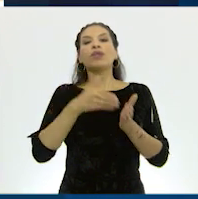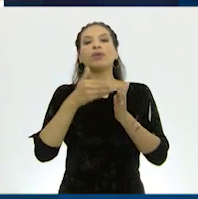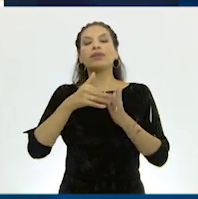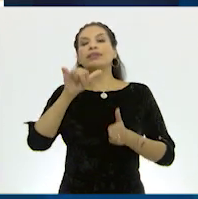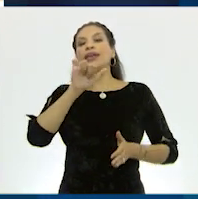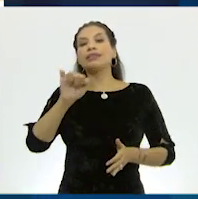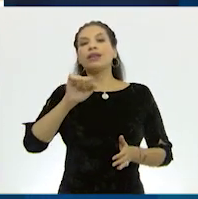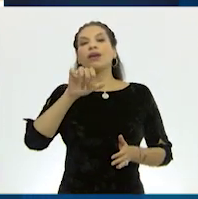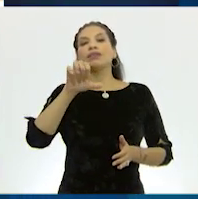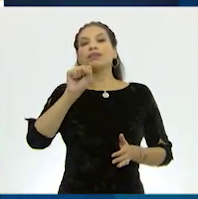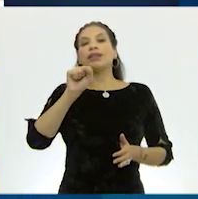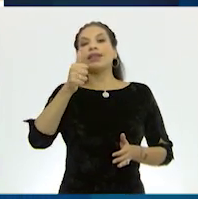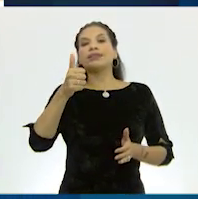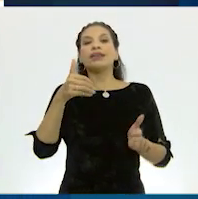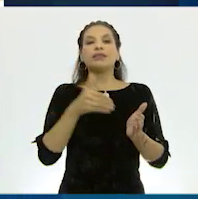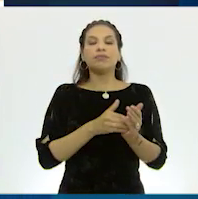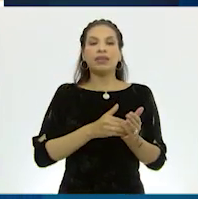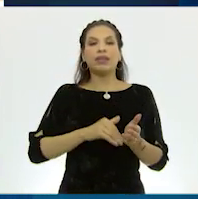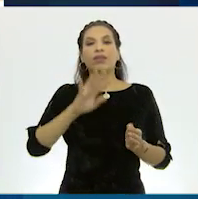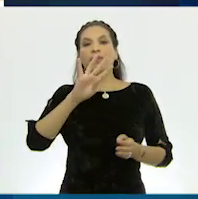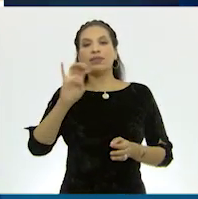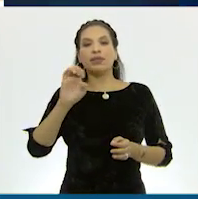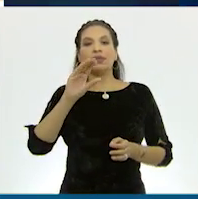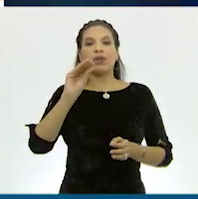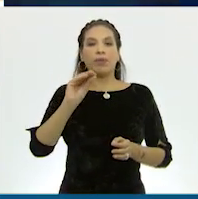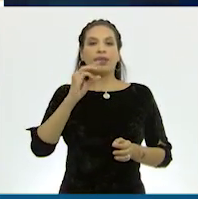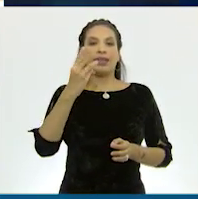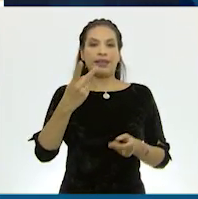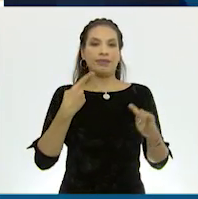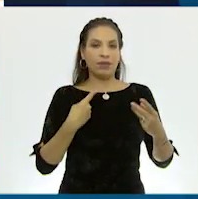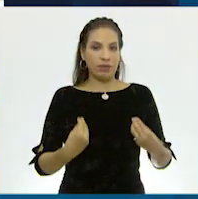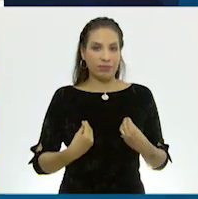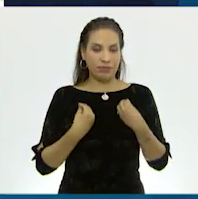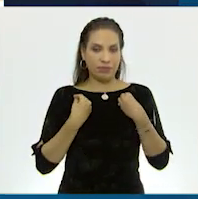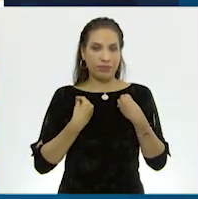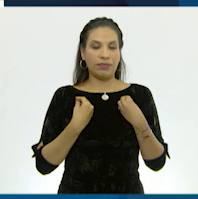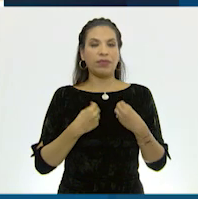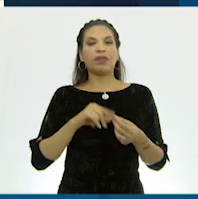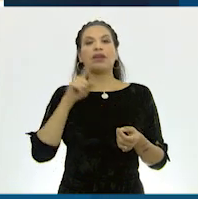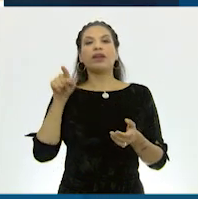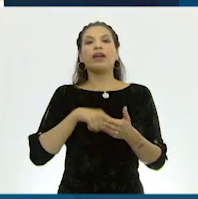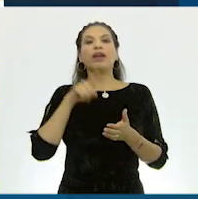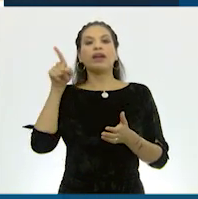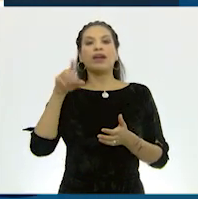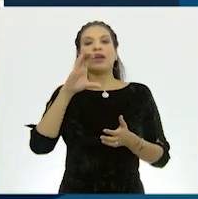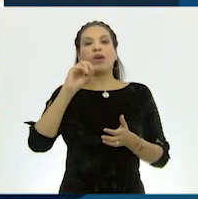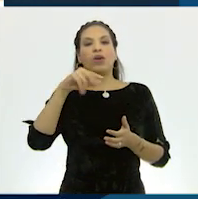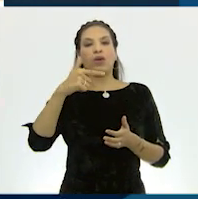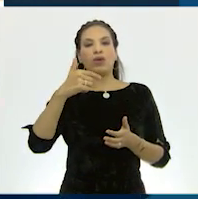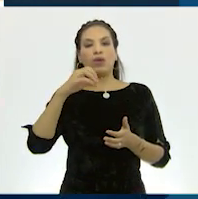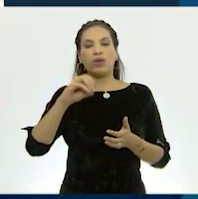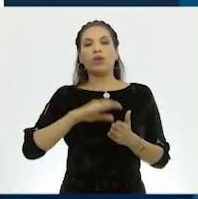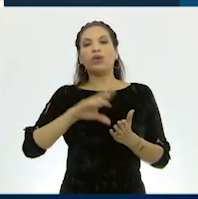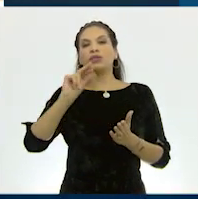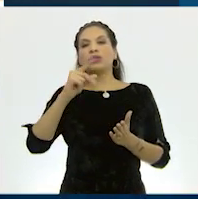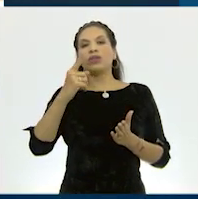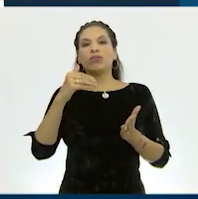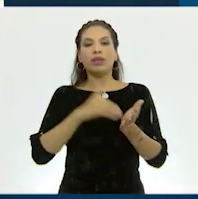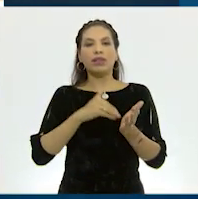666 mil 993 habitantes. El Congo, 81 millones